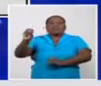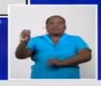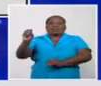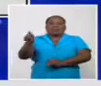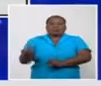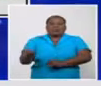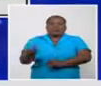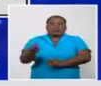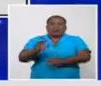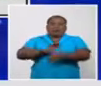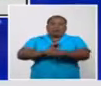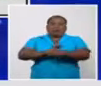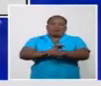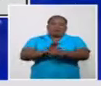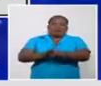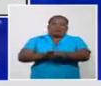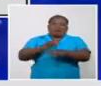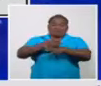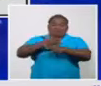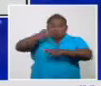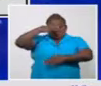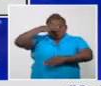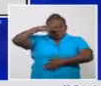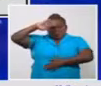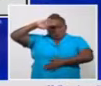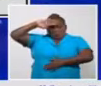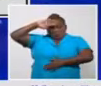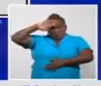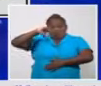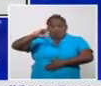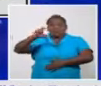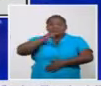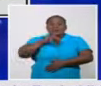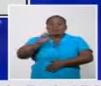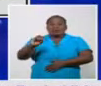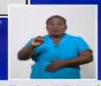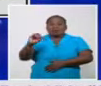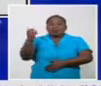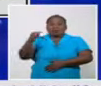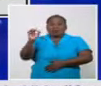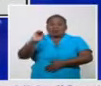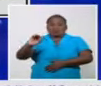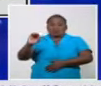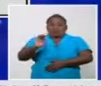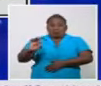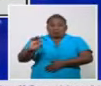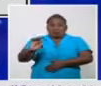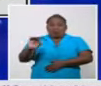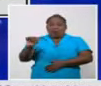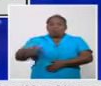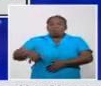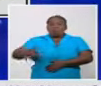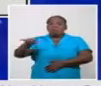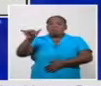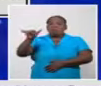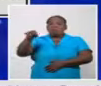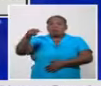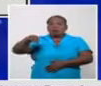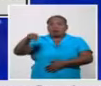Santiago de Cuba El Cerro 10 de Octubre Cotorro Bolleros y Marianao con tasas